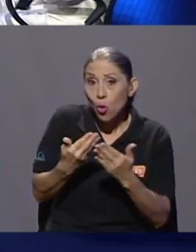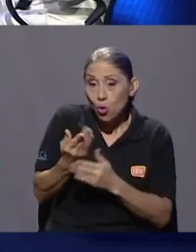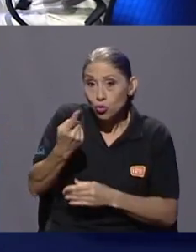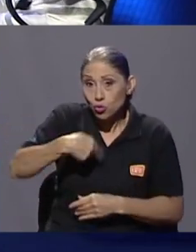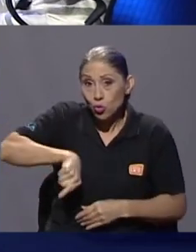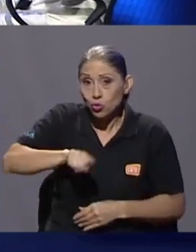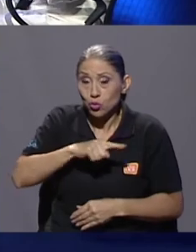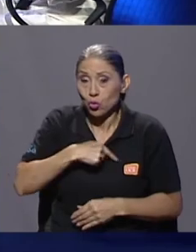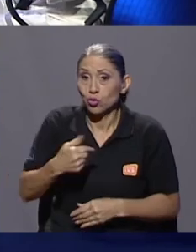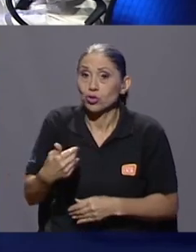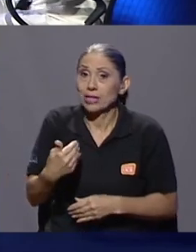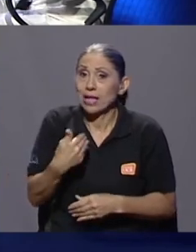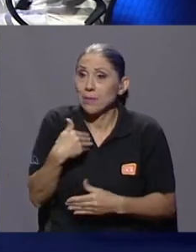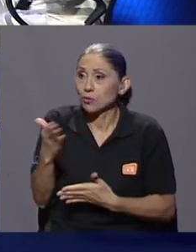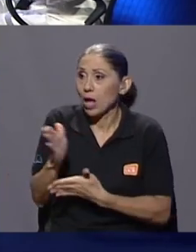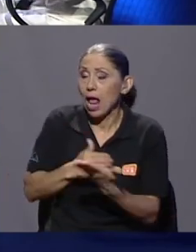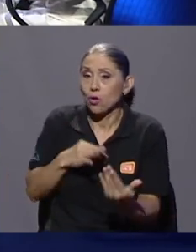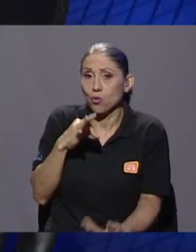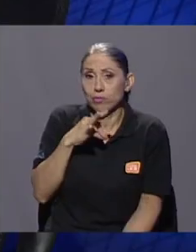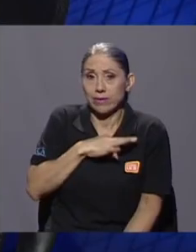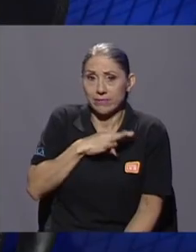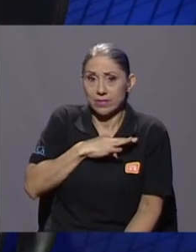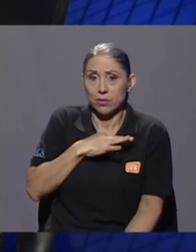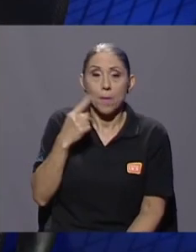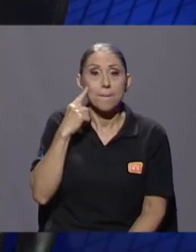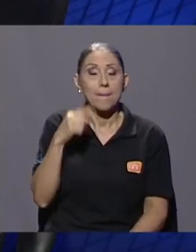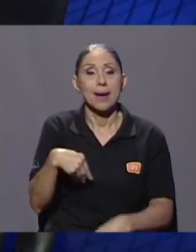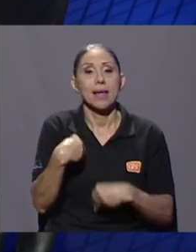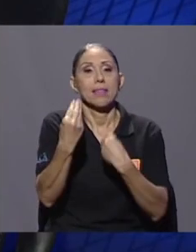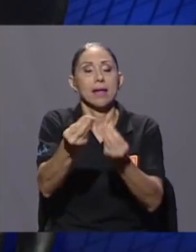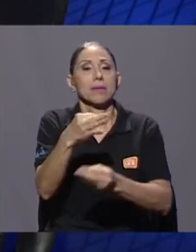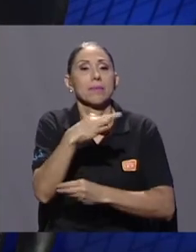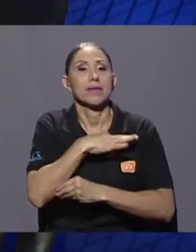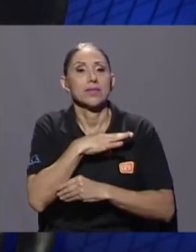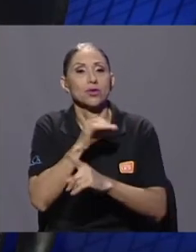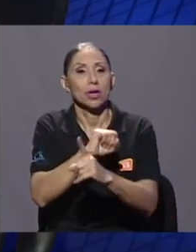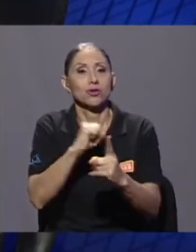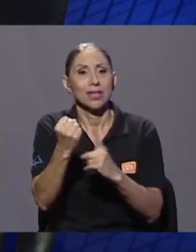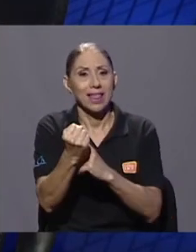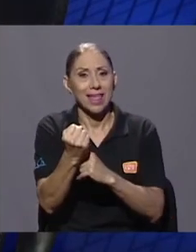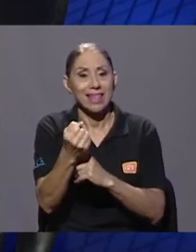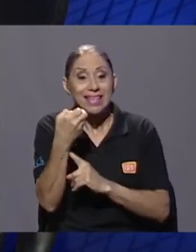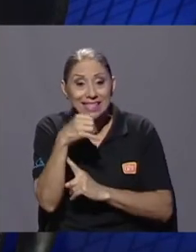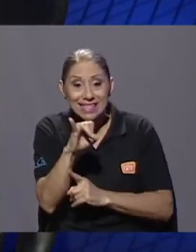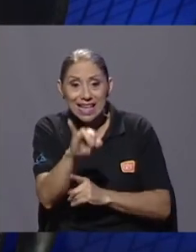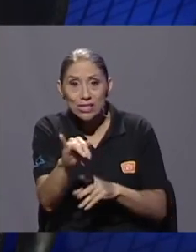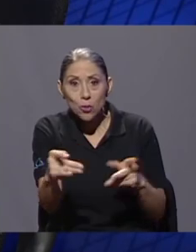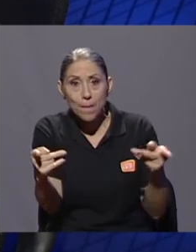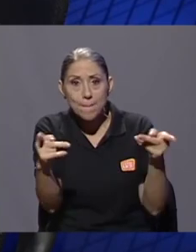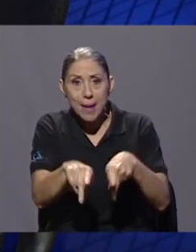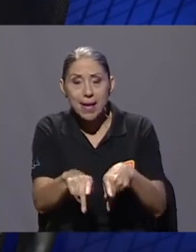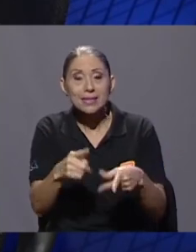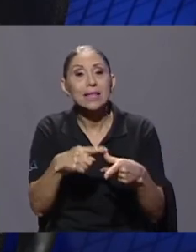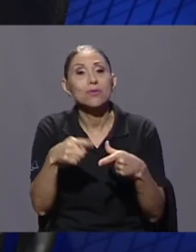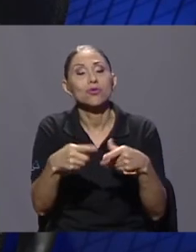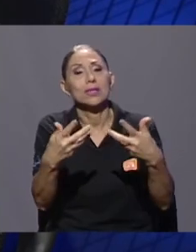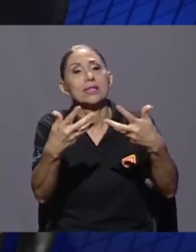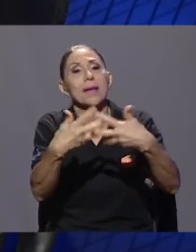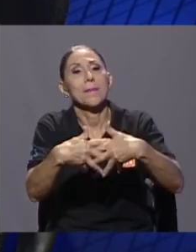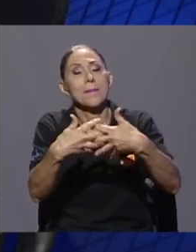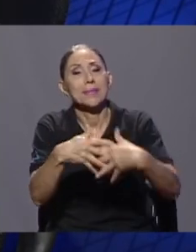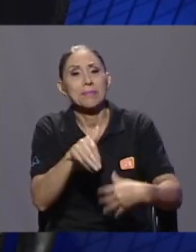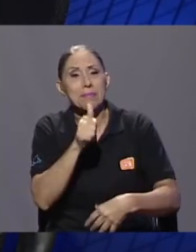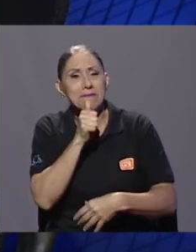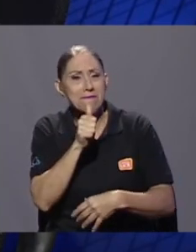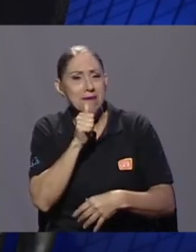esto, o sea, porque vamos a beneficiar una sociedad, creo que podríamos hacer que los sectores privados más alejados, que a veces han sido